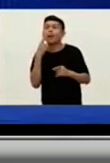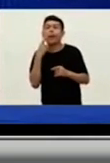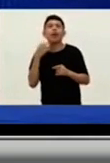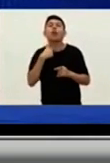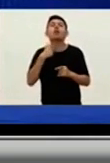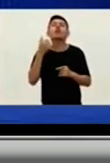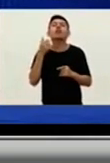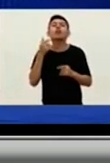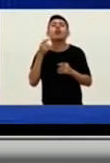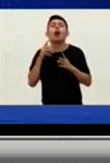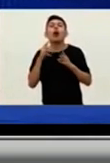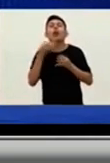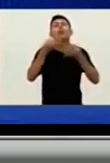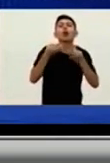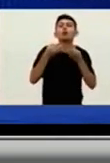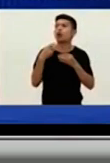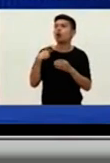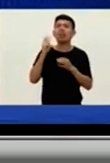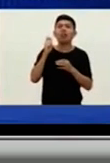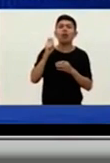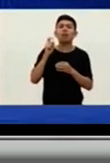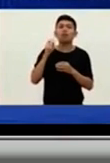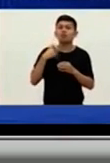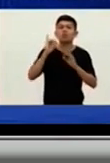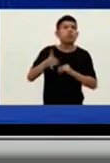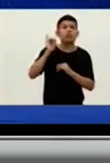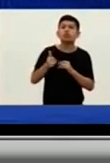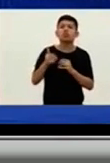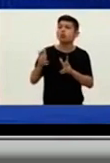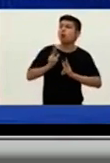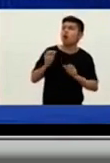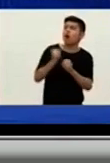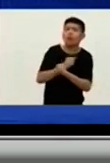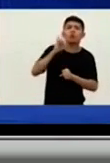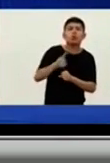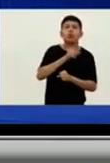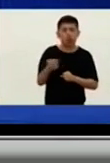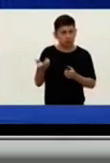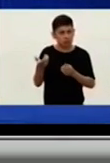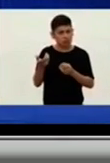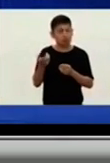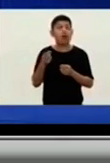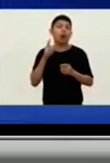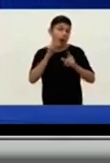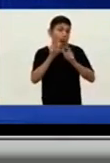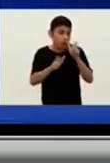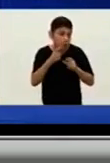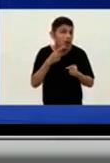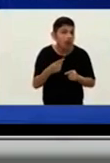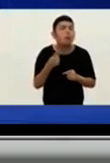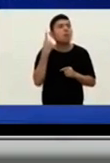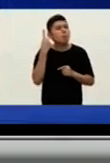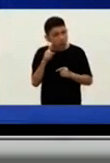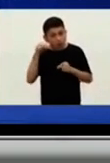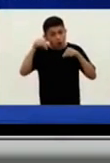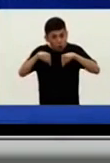quiero el diagnóstico de laboratorio, ¿quién me certifica que yo tengo coronavirus? Lo más importante es, yo tengo síntomas, tengo síntomas.